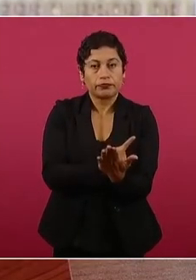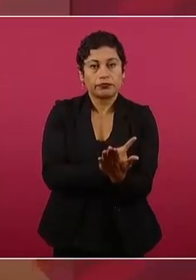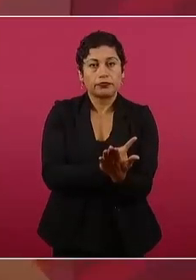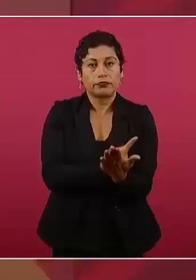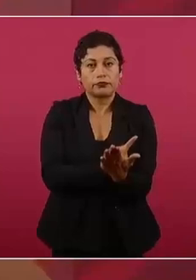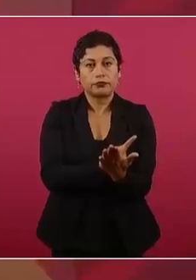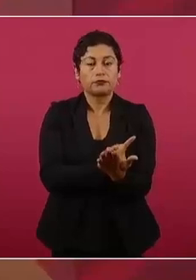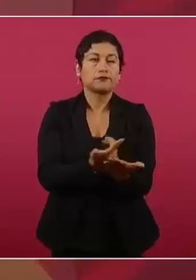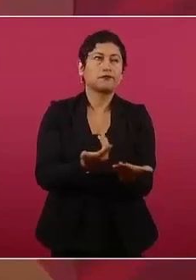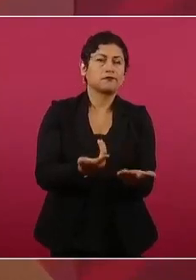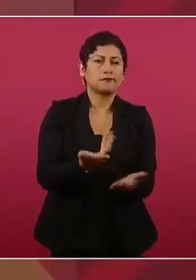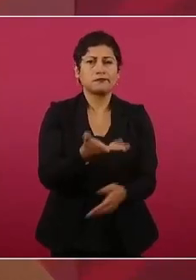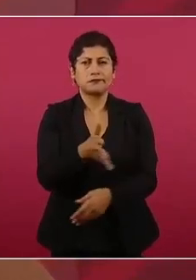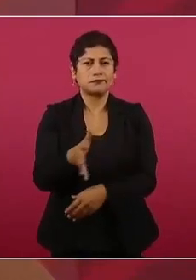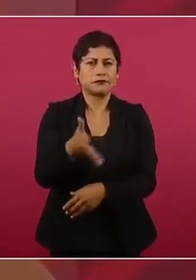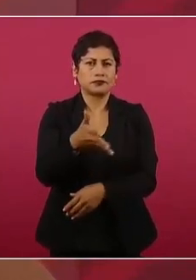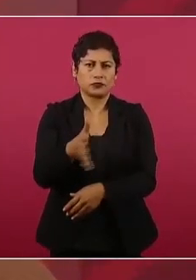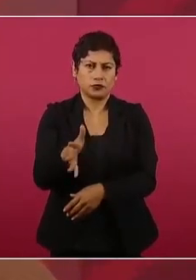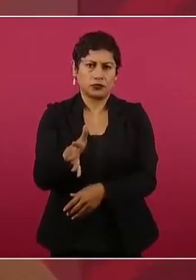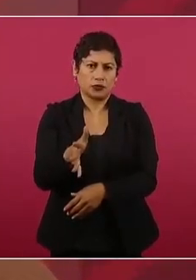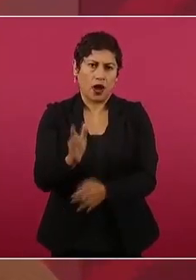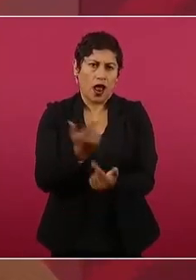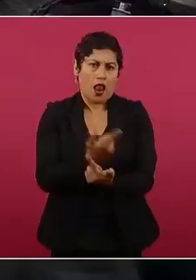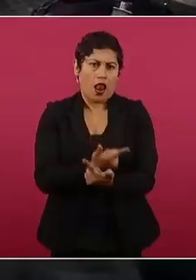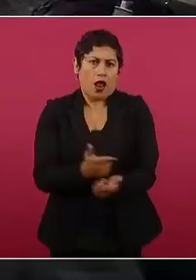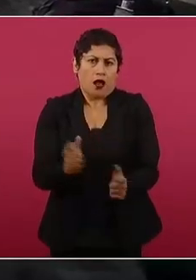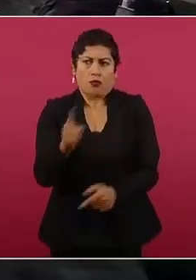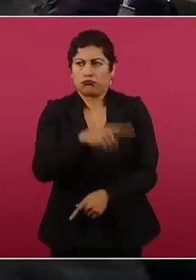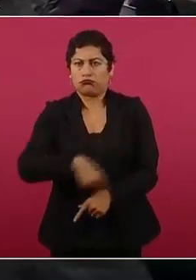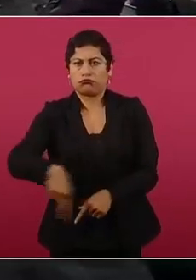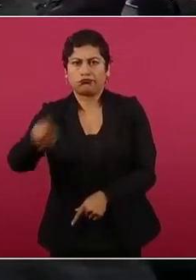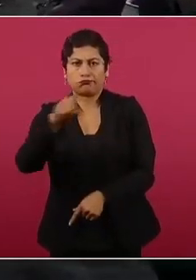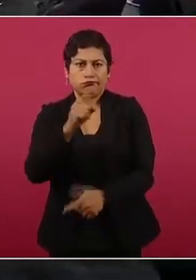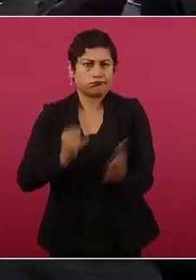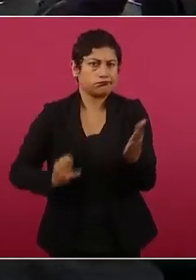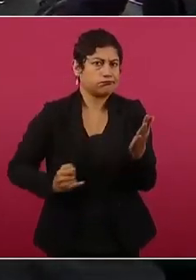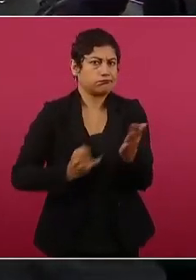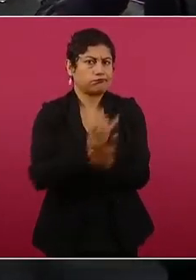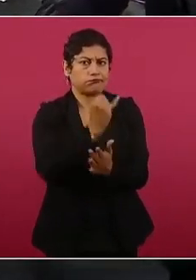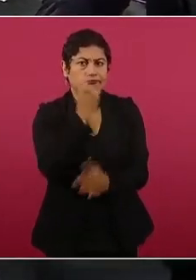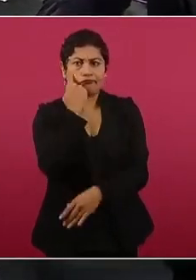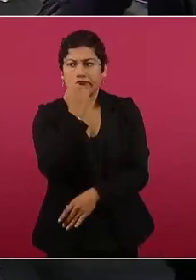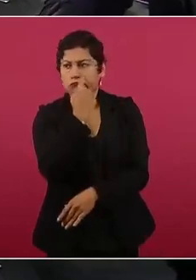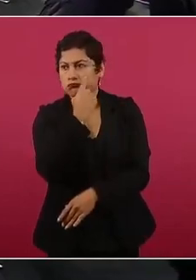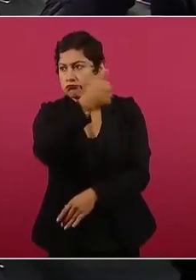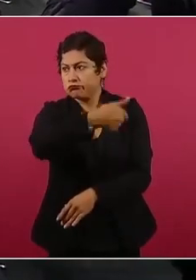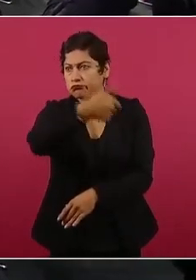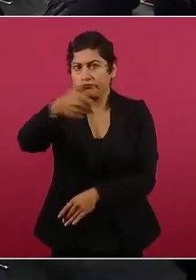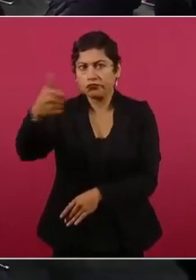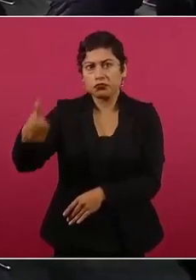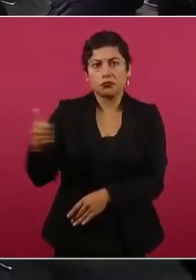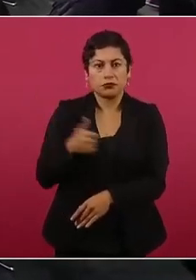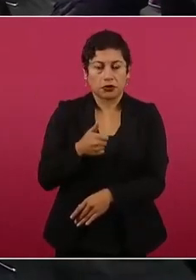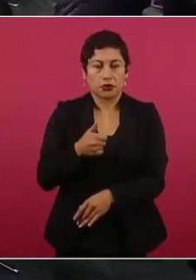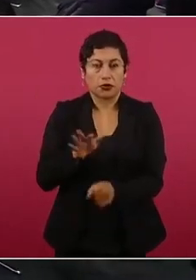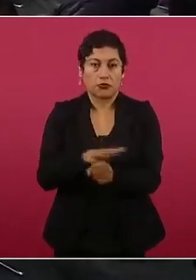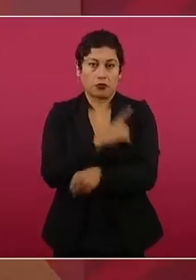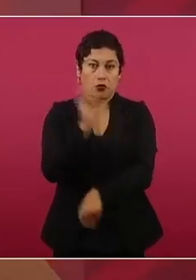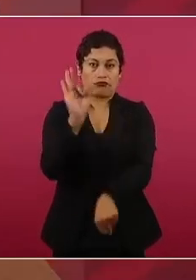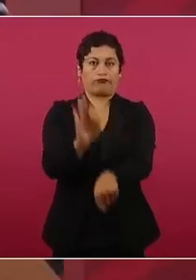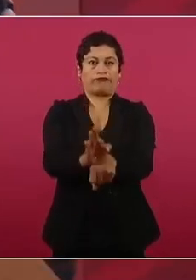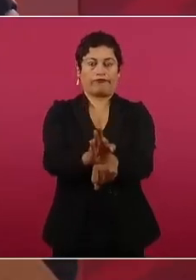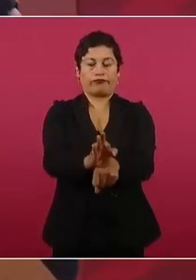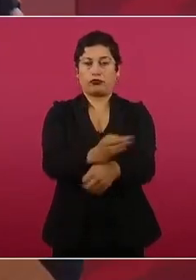que por lo general es una inscripción libre, pero es garantizar el derecho del